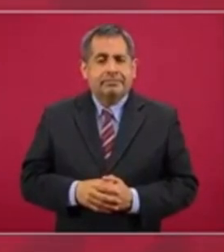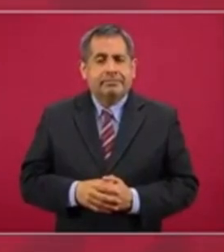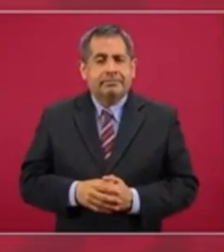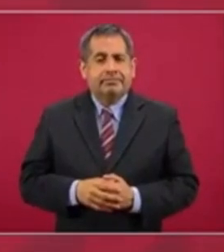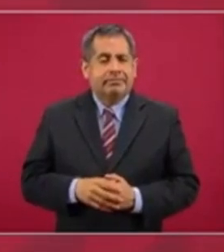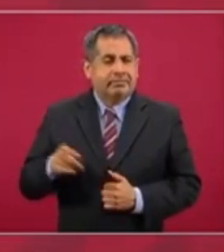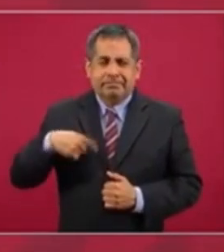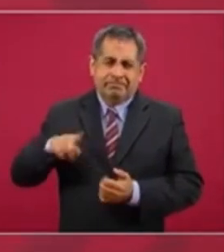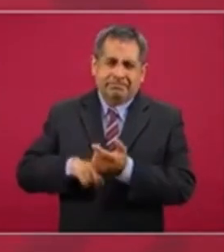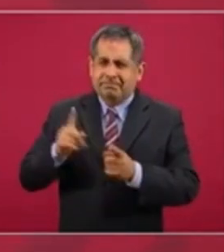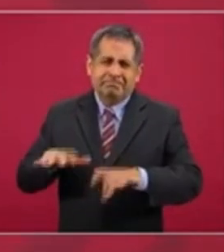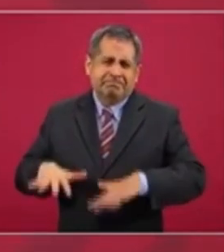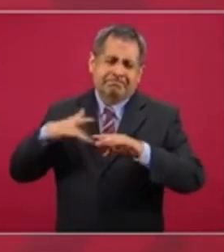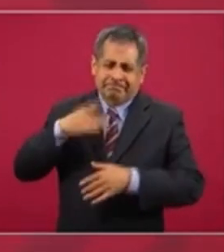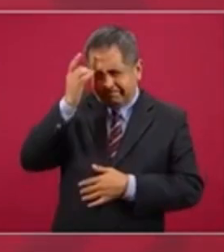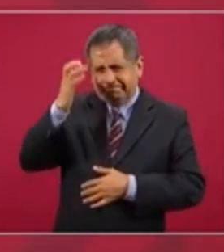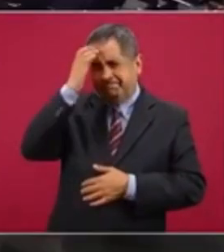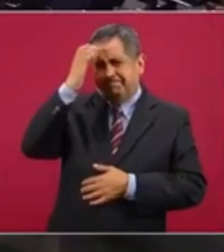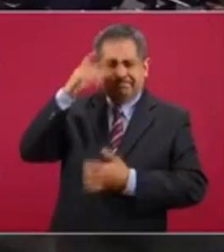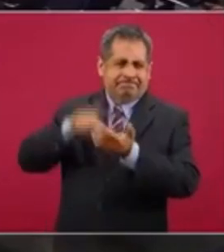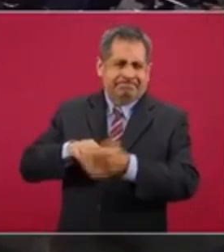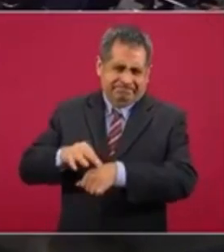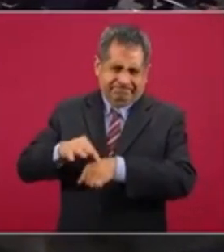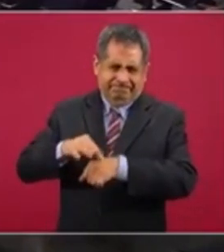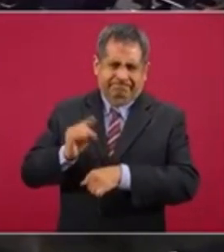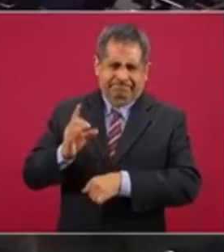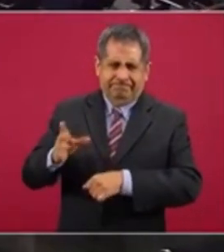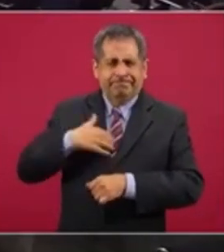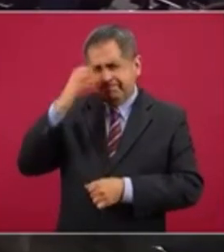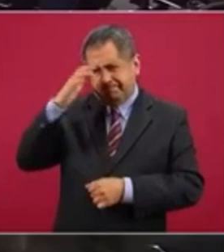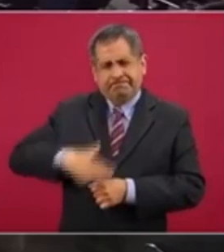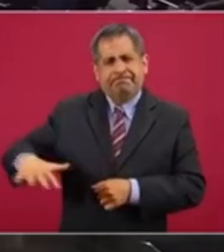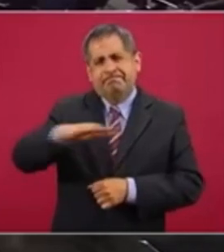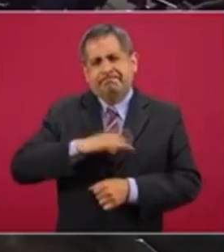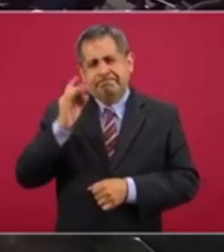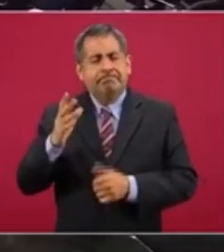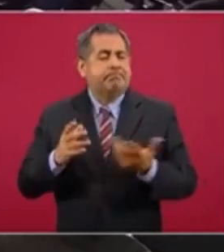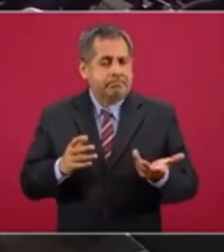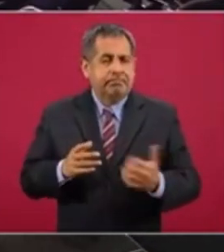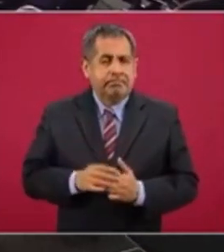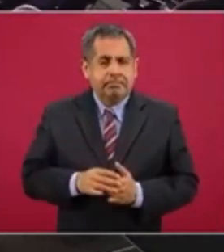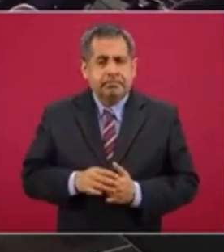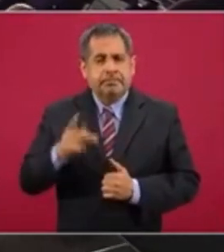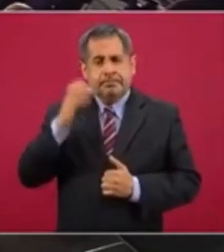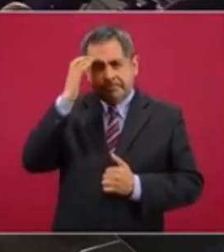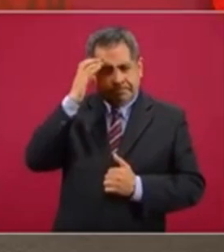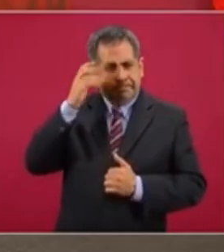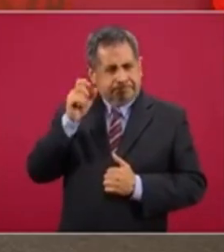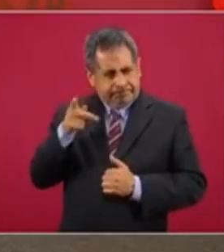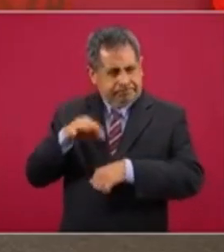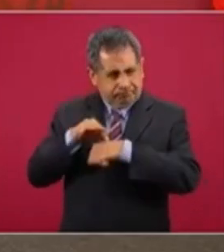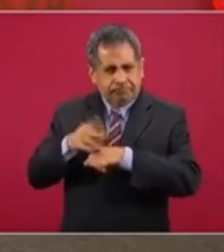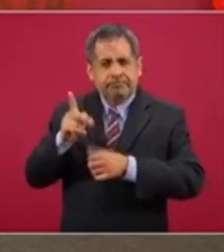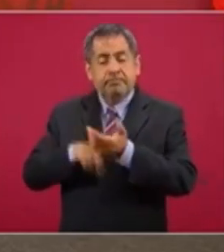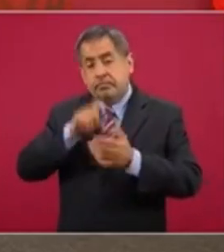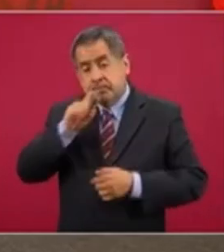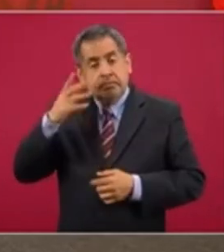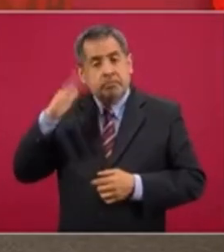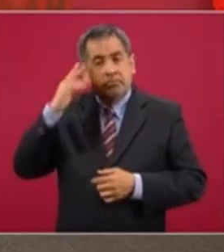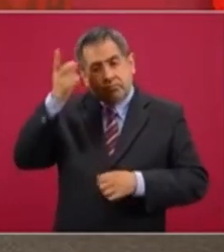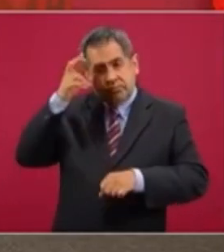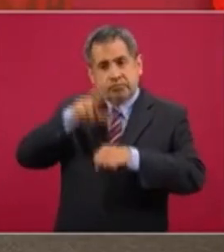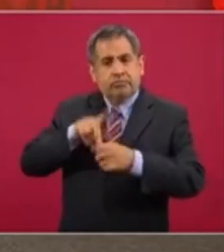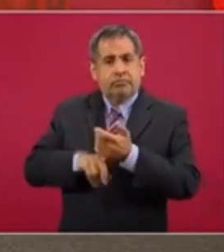Yo padecí inundaciones desde niños. Conozco todo eso, pero no solo conozco. Fui